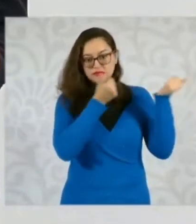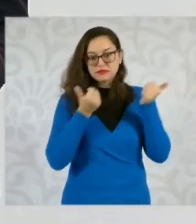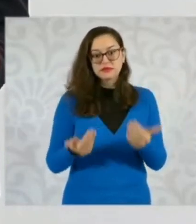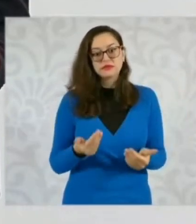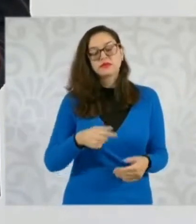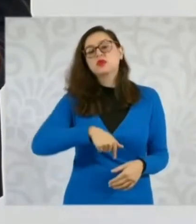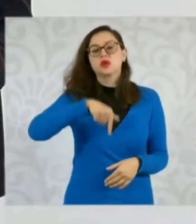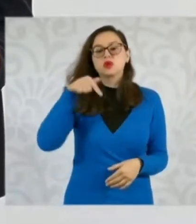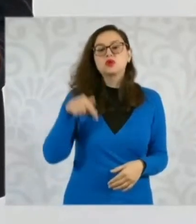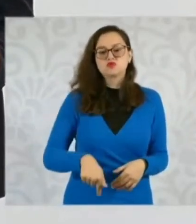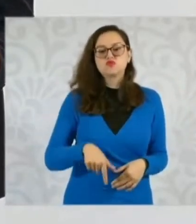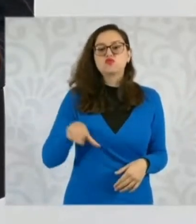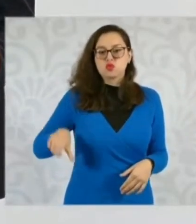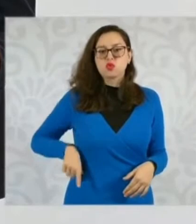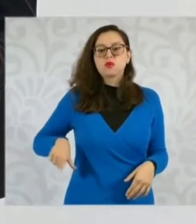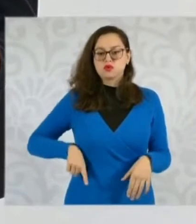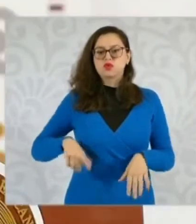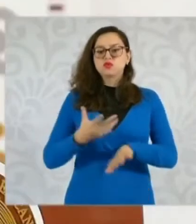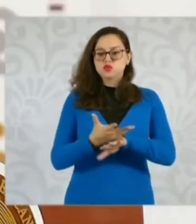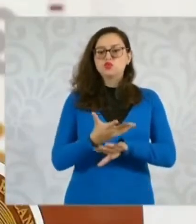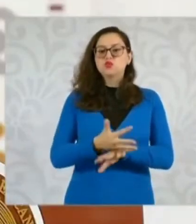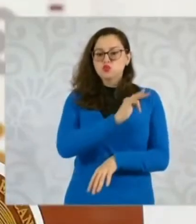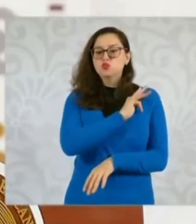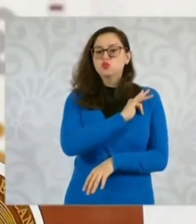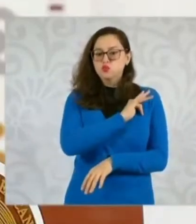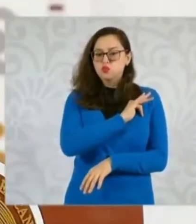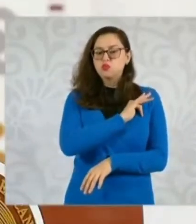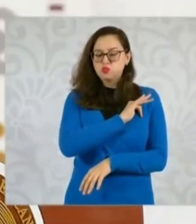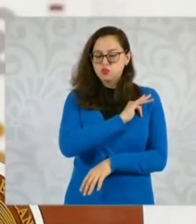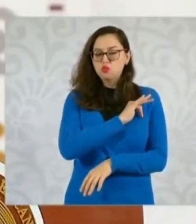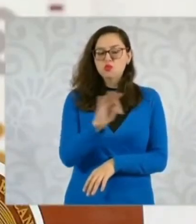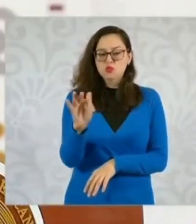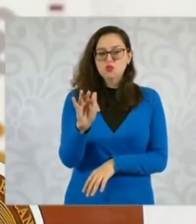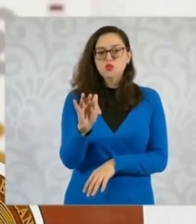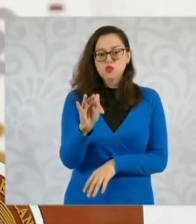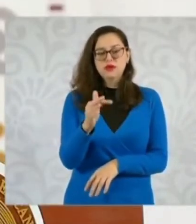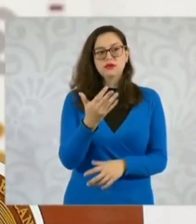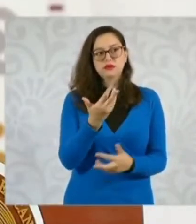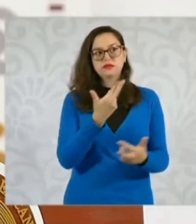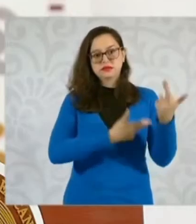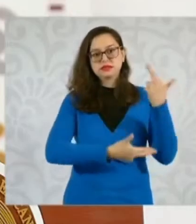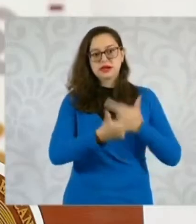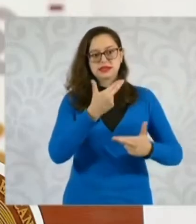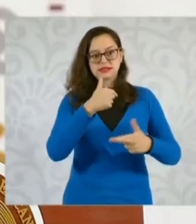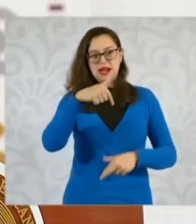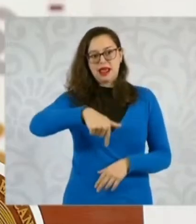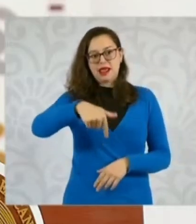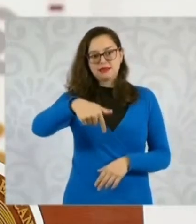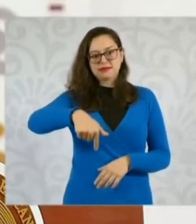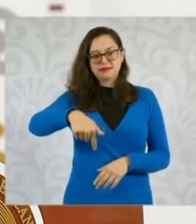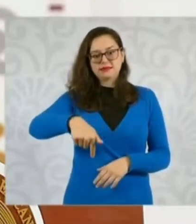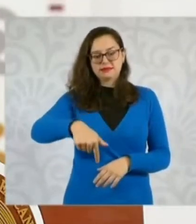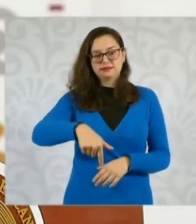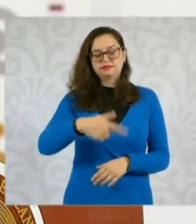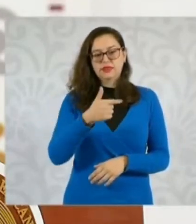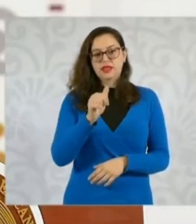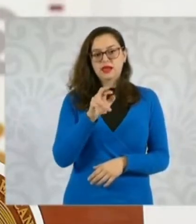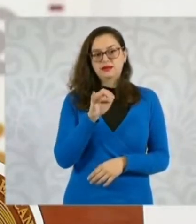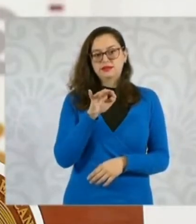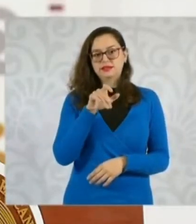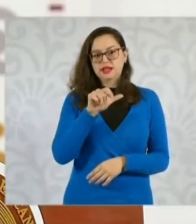Estados Unidos estaría en condiciones y con la obligación de enviar a México a